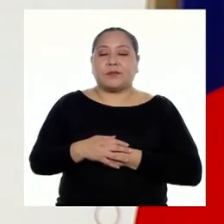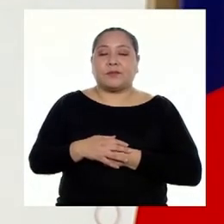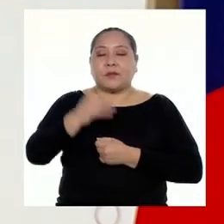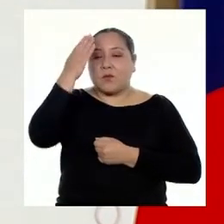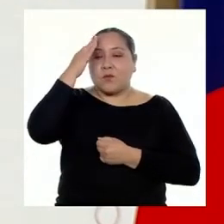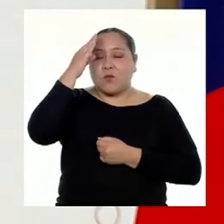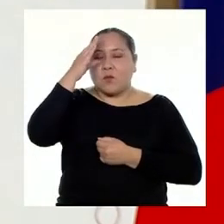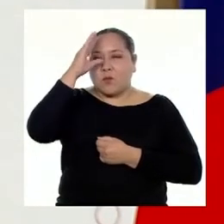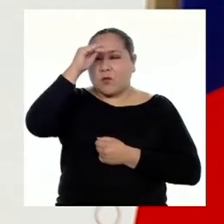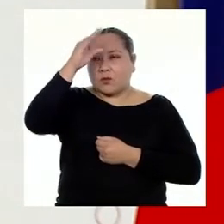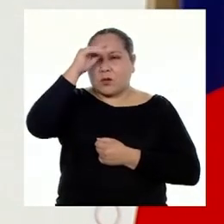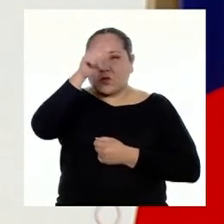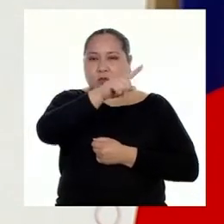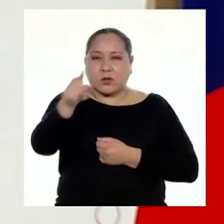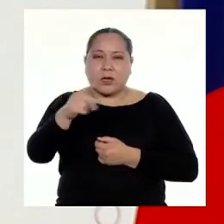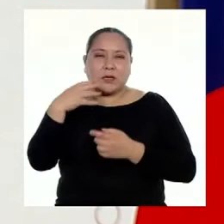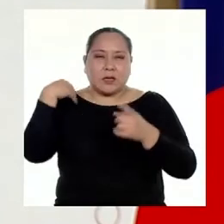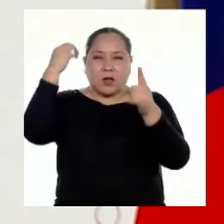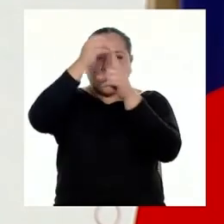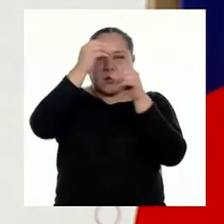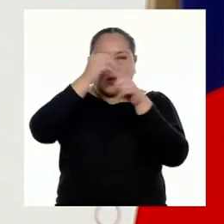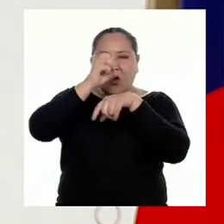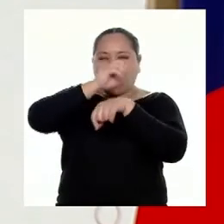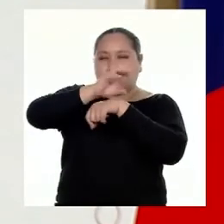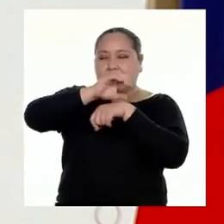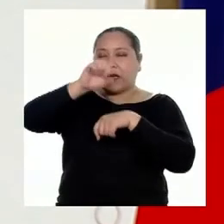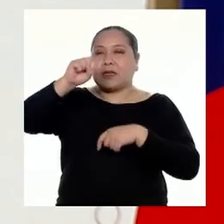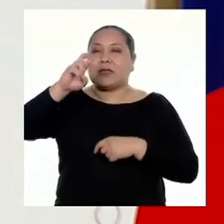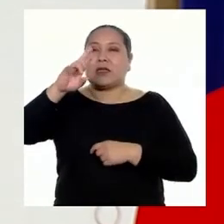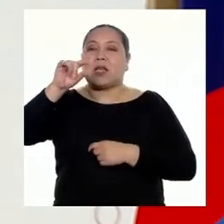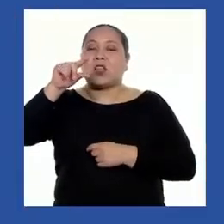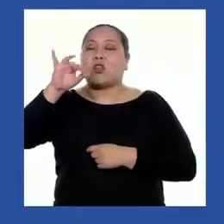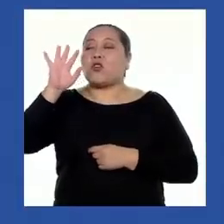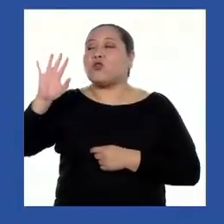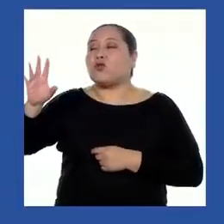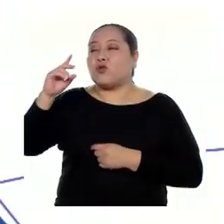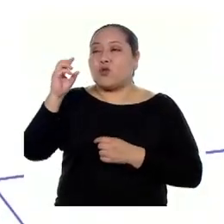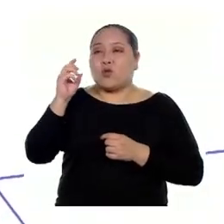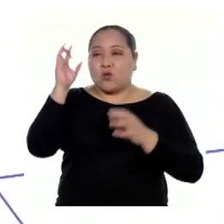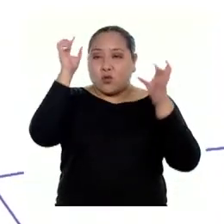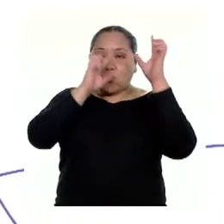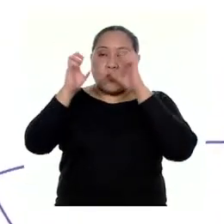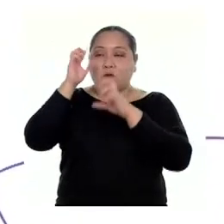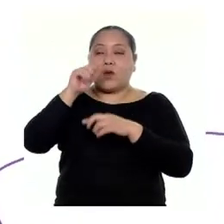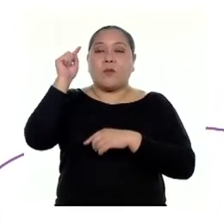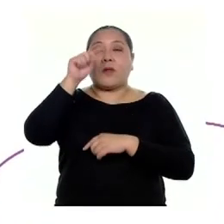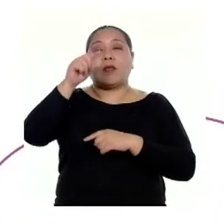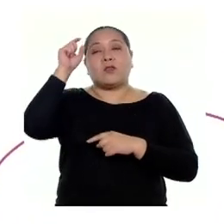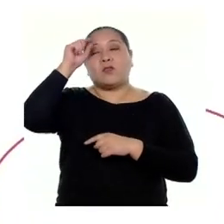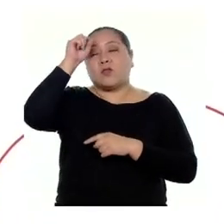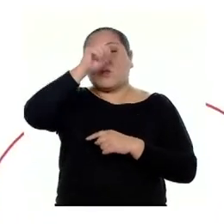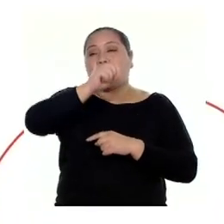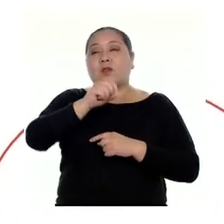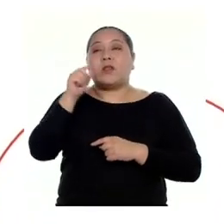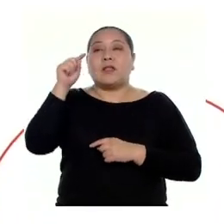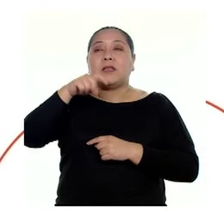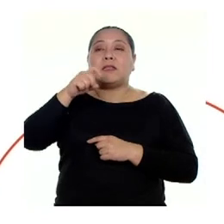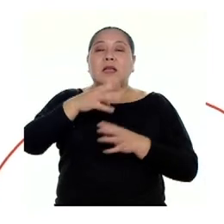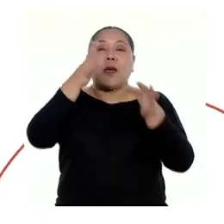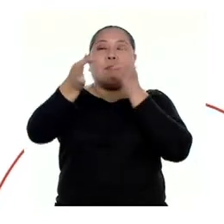¿Cuál de las